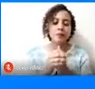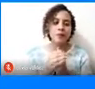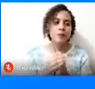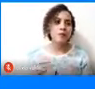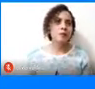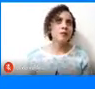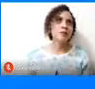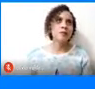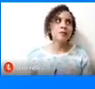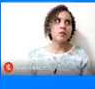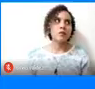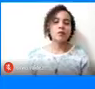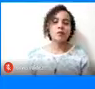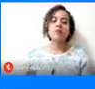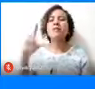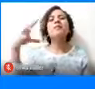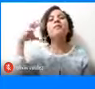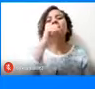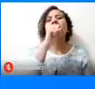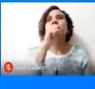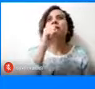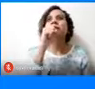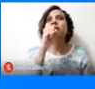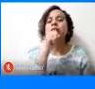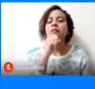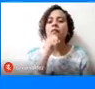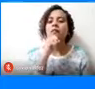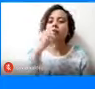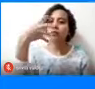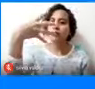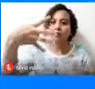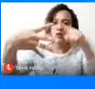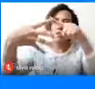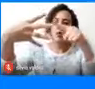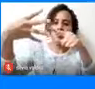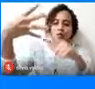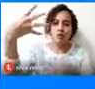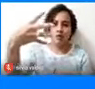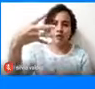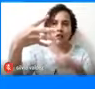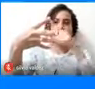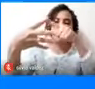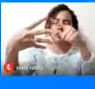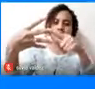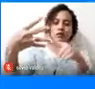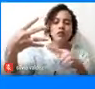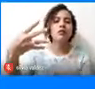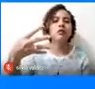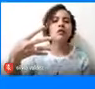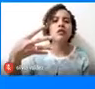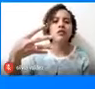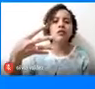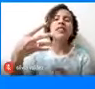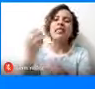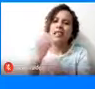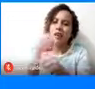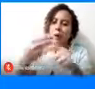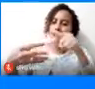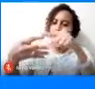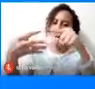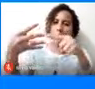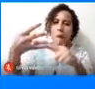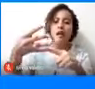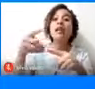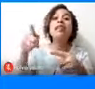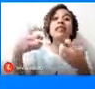en donde se identificaron cuatro ejes de trabajo, en donde